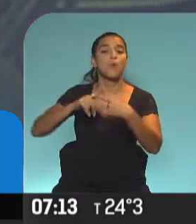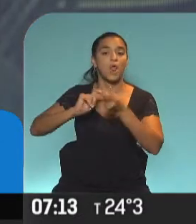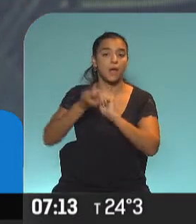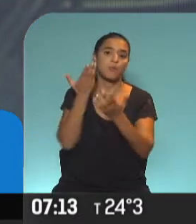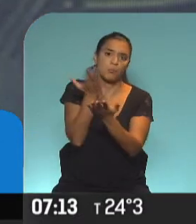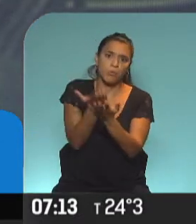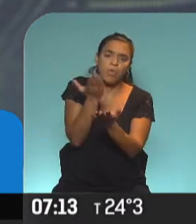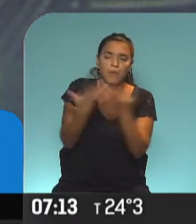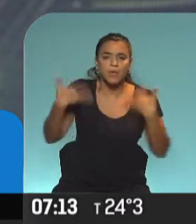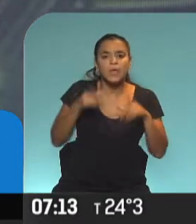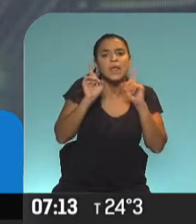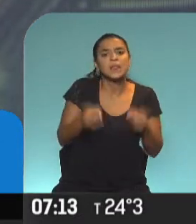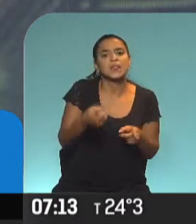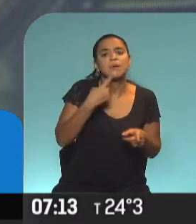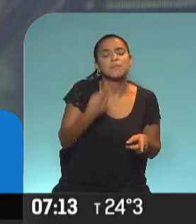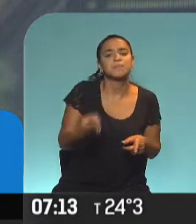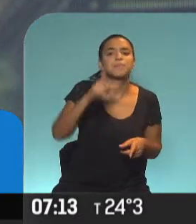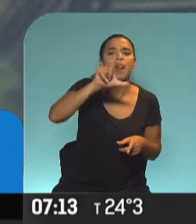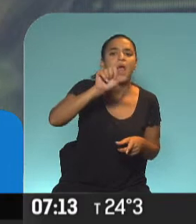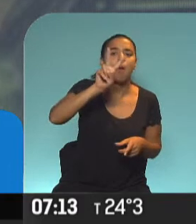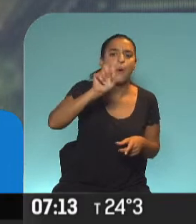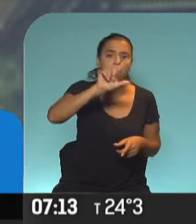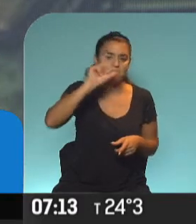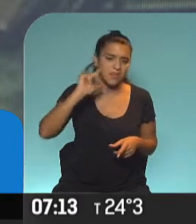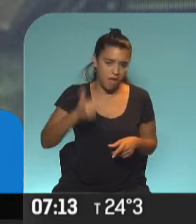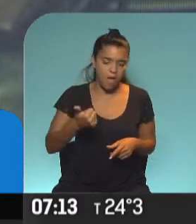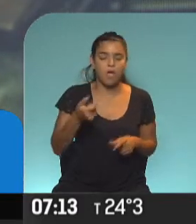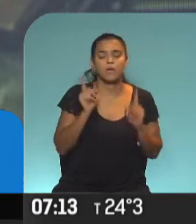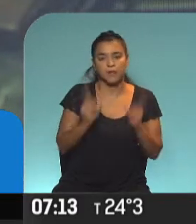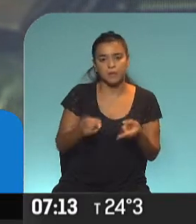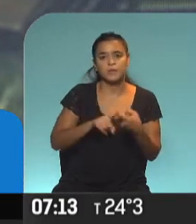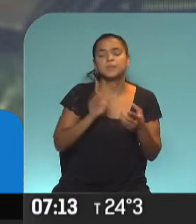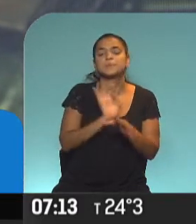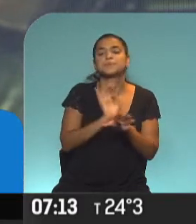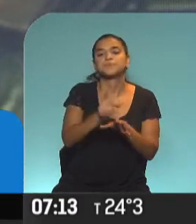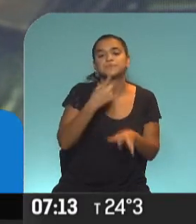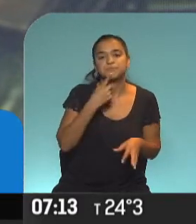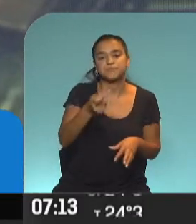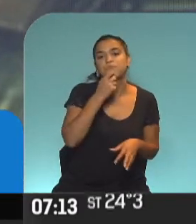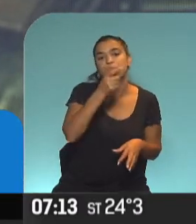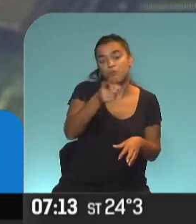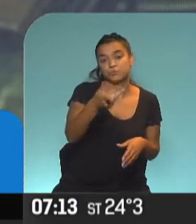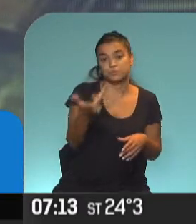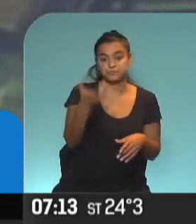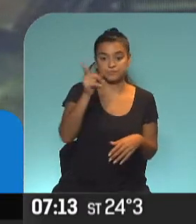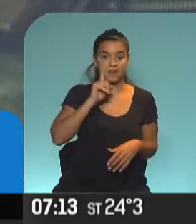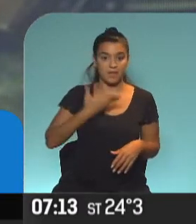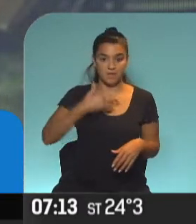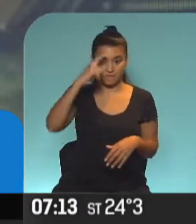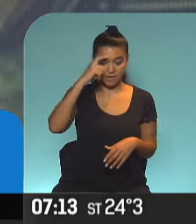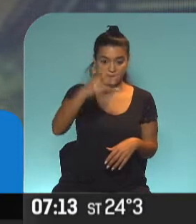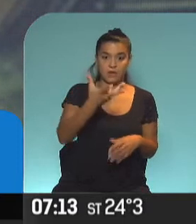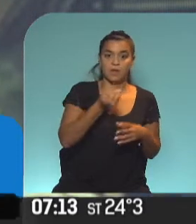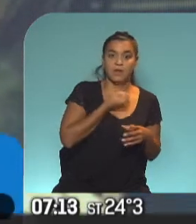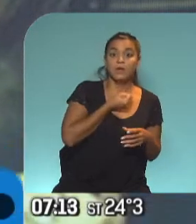juntos por el cambio, pero también del sector de La Habana y de la izquierda. Ahí va. Sumar partidas para la emergencia. Por ejemplo, dicen, si sacaste el IFE, puede ser una